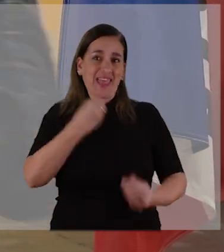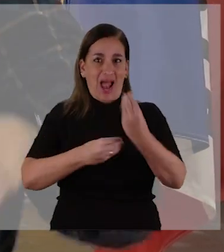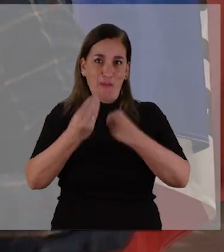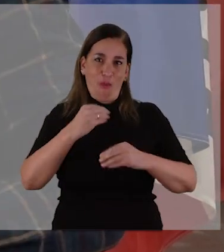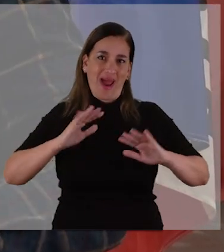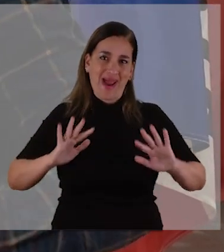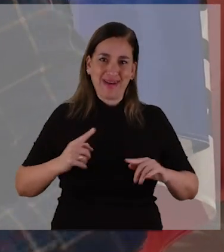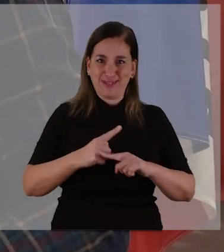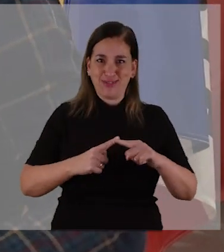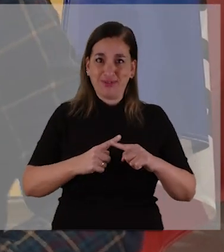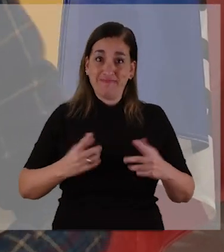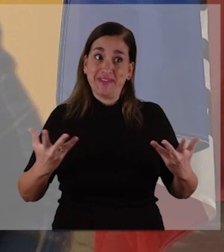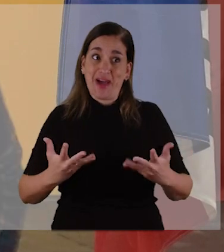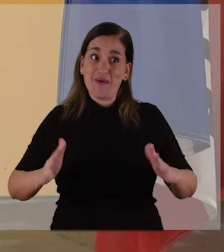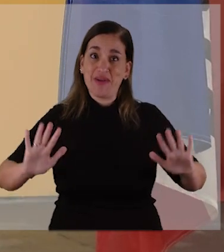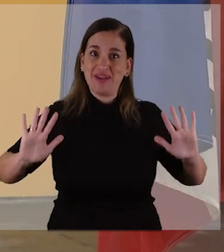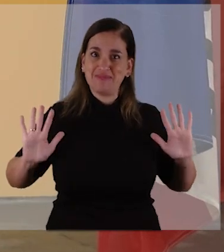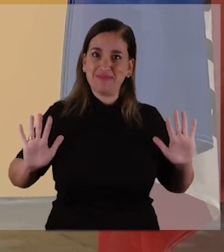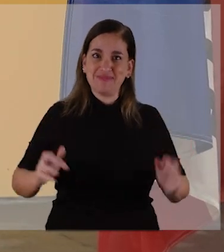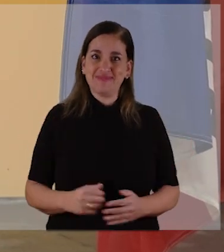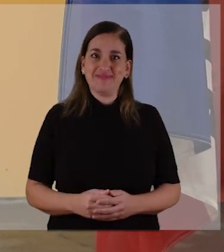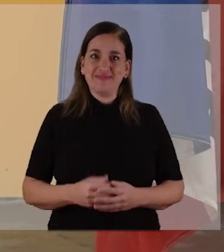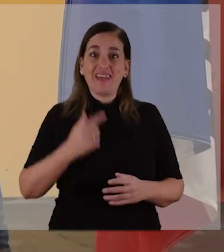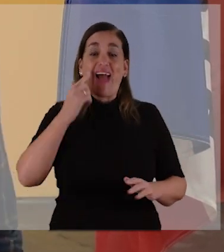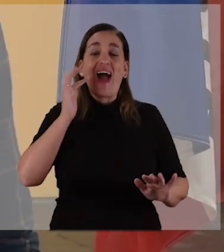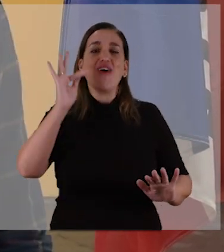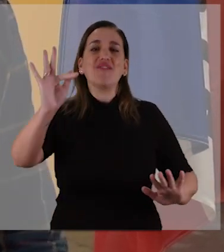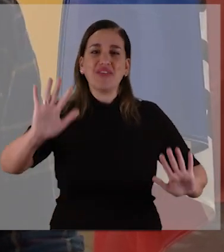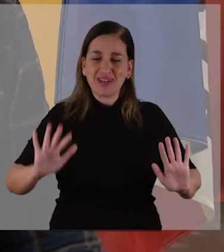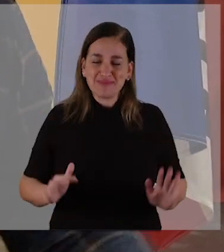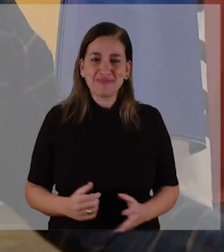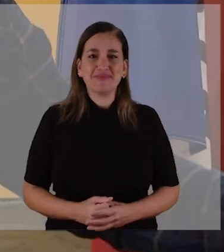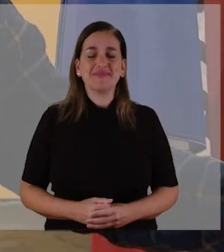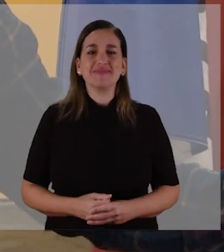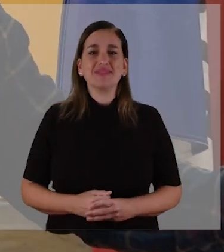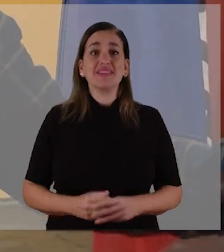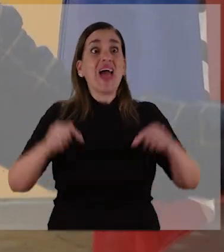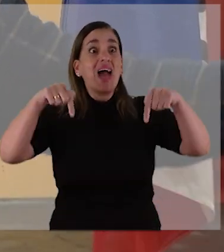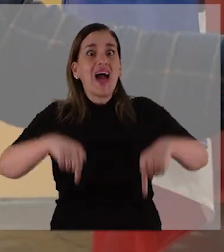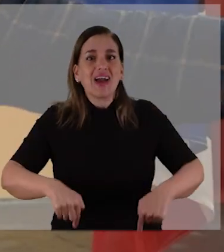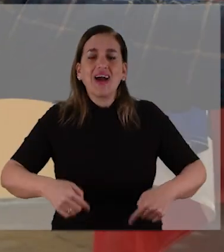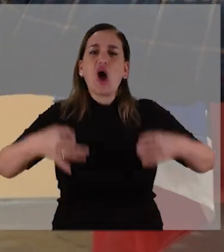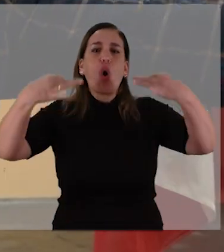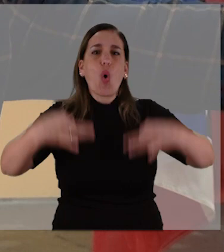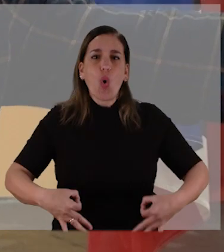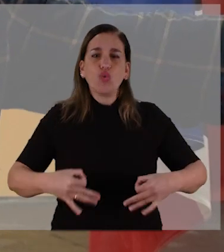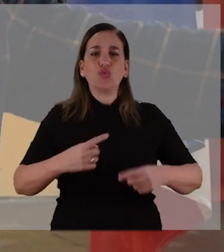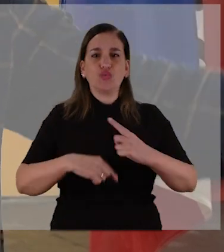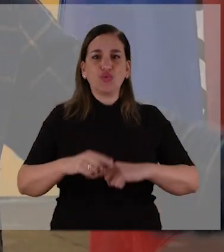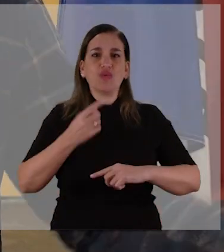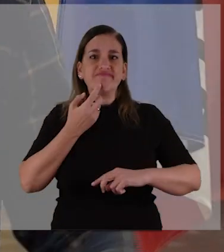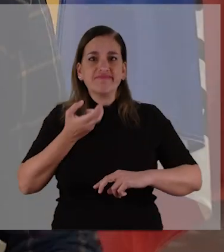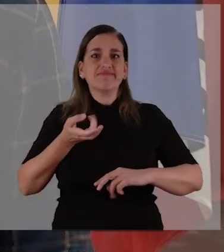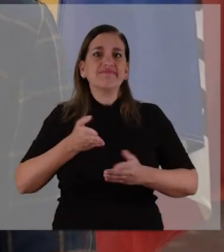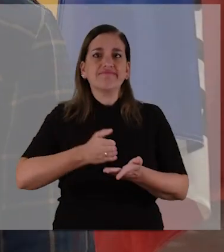Acá almorzábamos, ahora volveremos. Acá, justo acá,